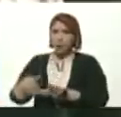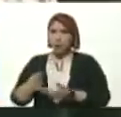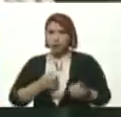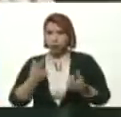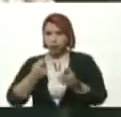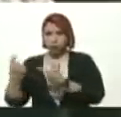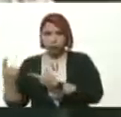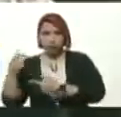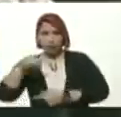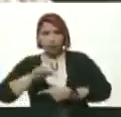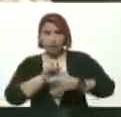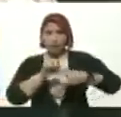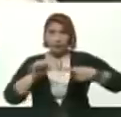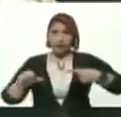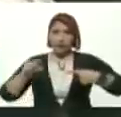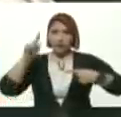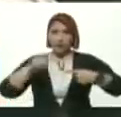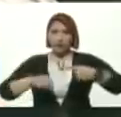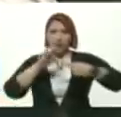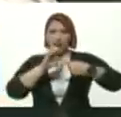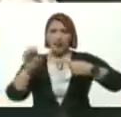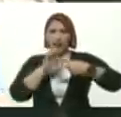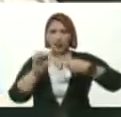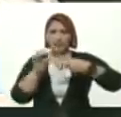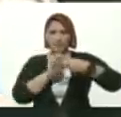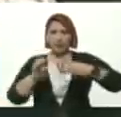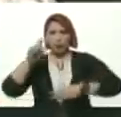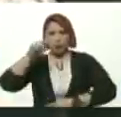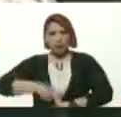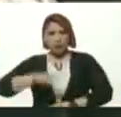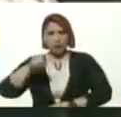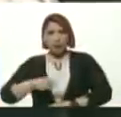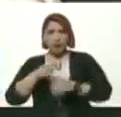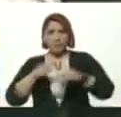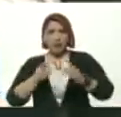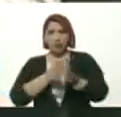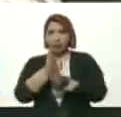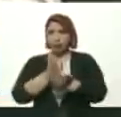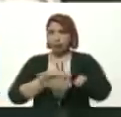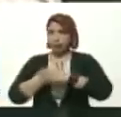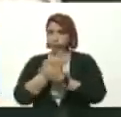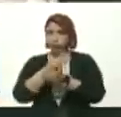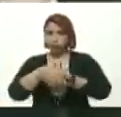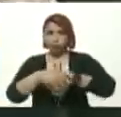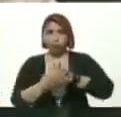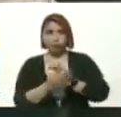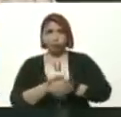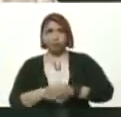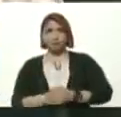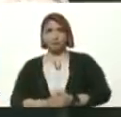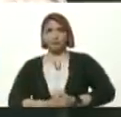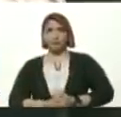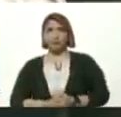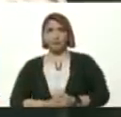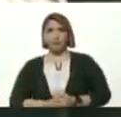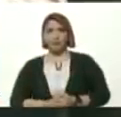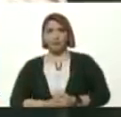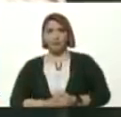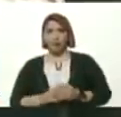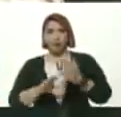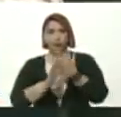semana De los elementos Necesarios Para el lavado De manos Para el